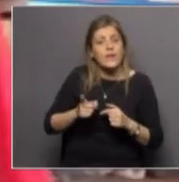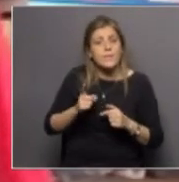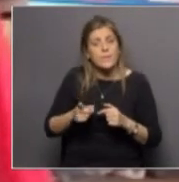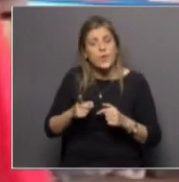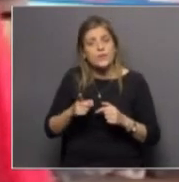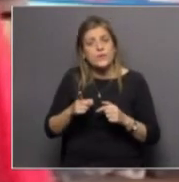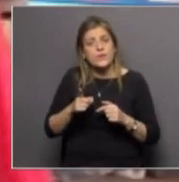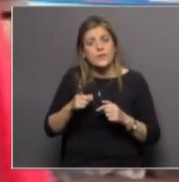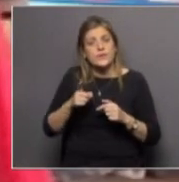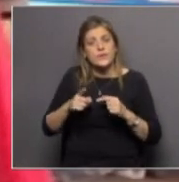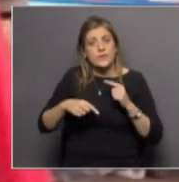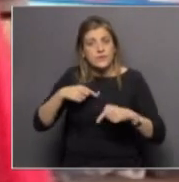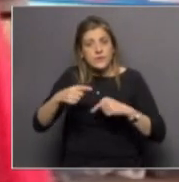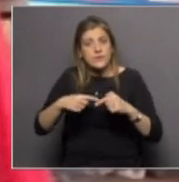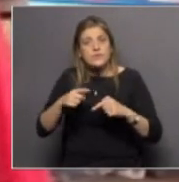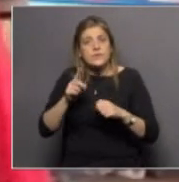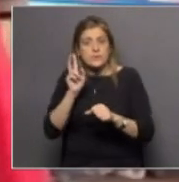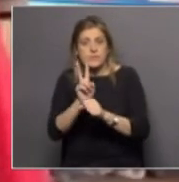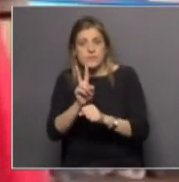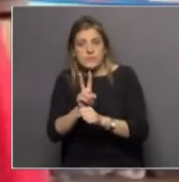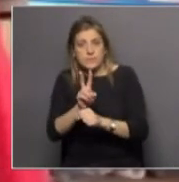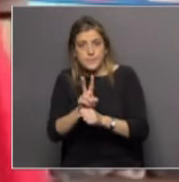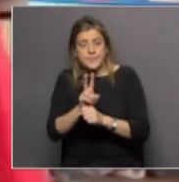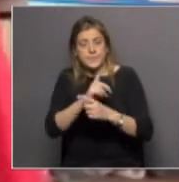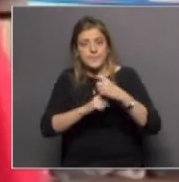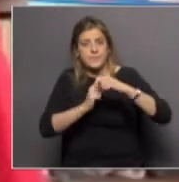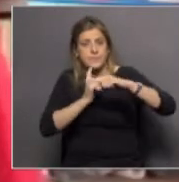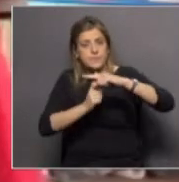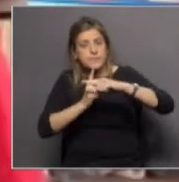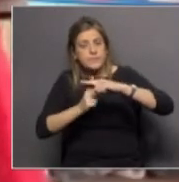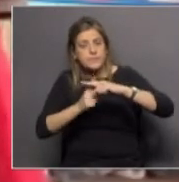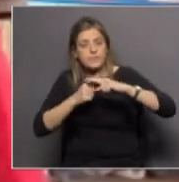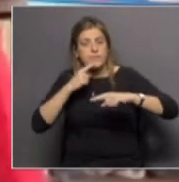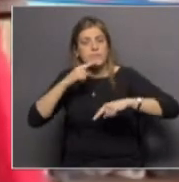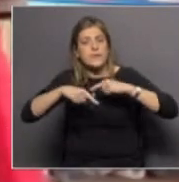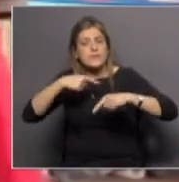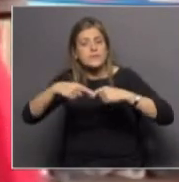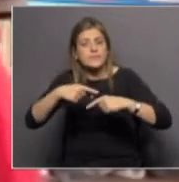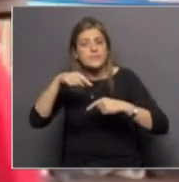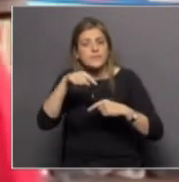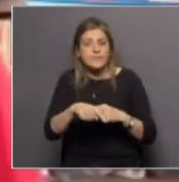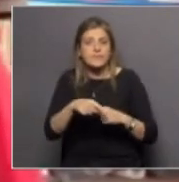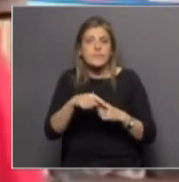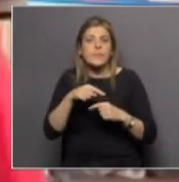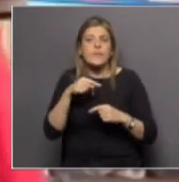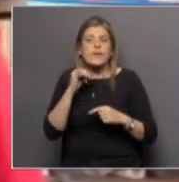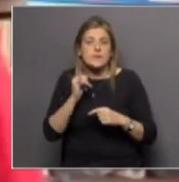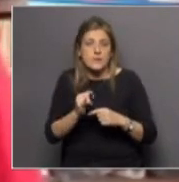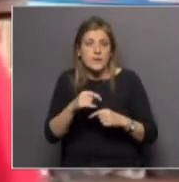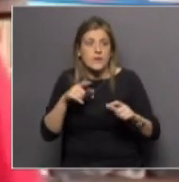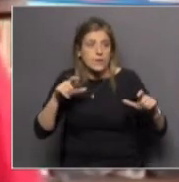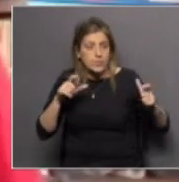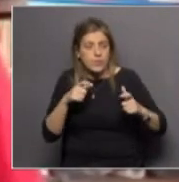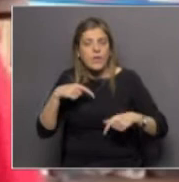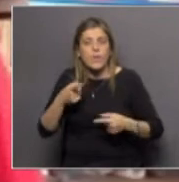mantener ni hablar y ser optimistas en seguir incorporando no solamente la actividad escolar sino otras